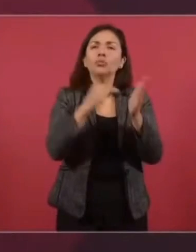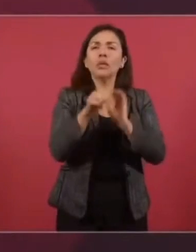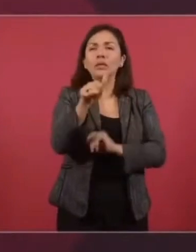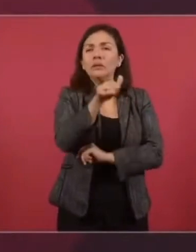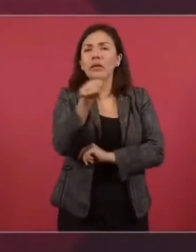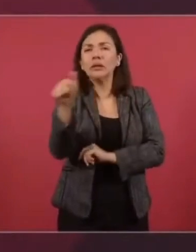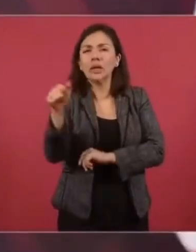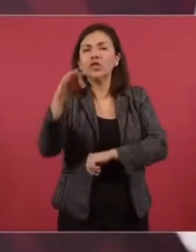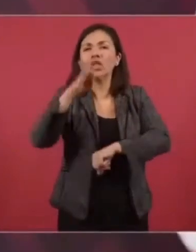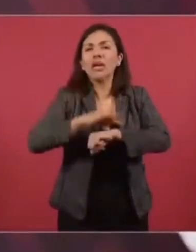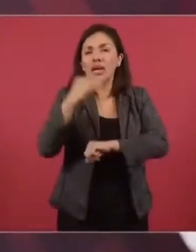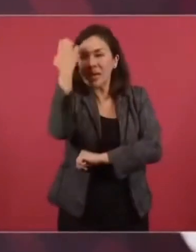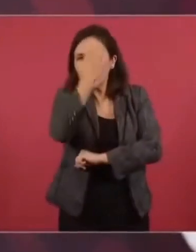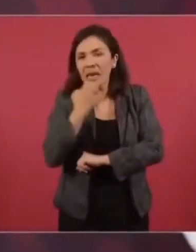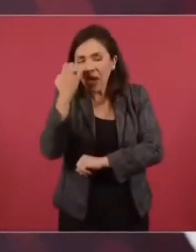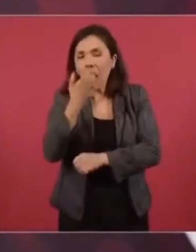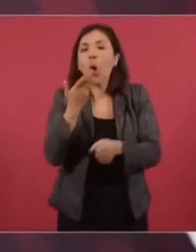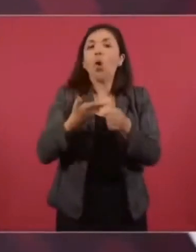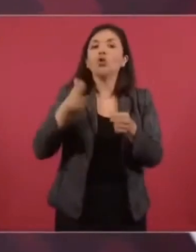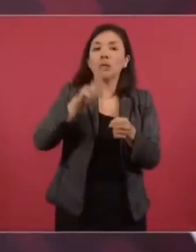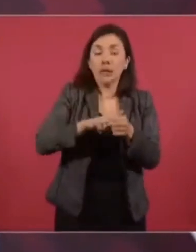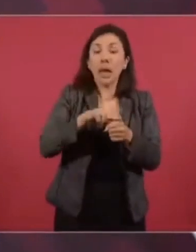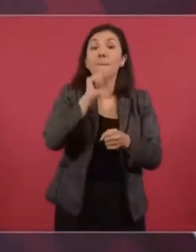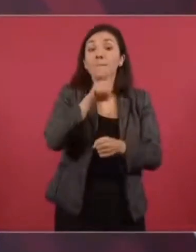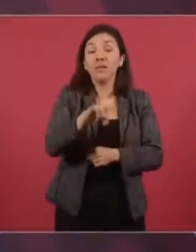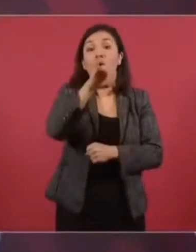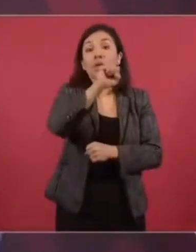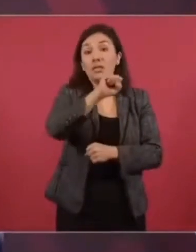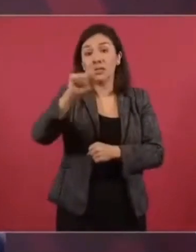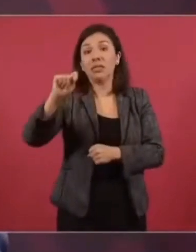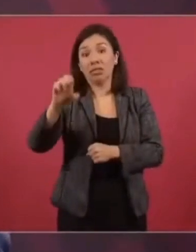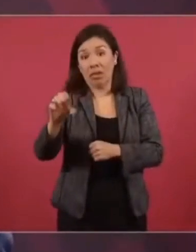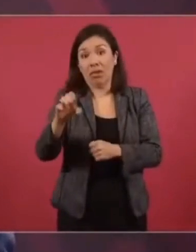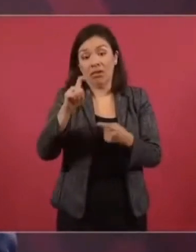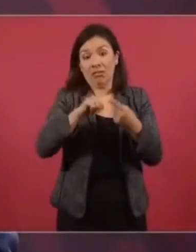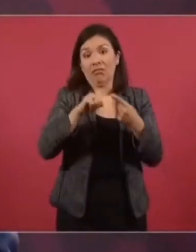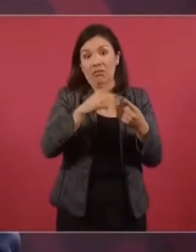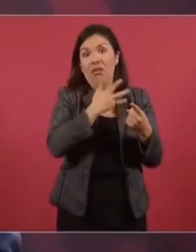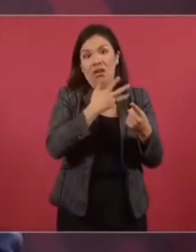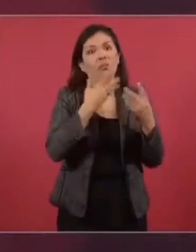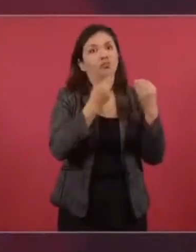hospitales. El Issste también tiene una cantidad